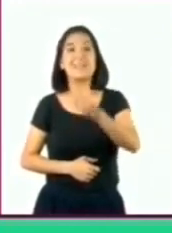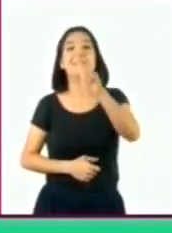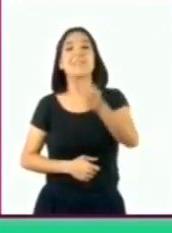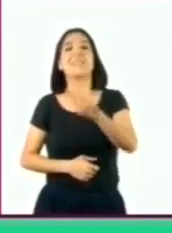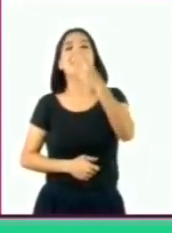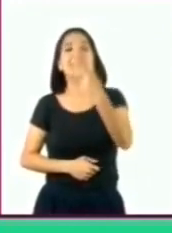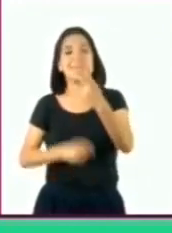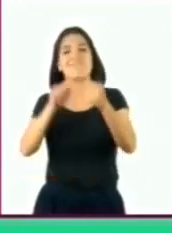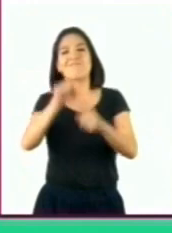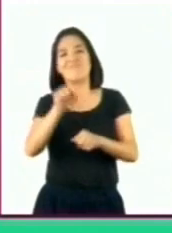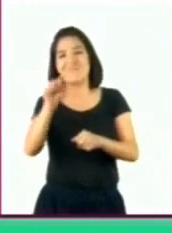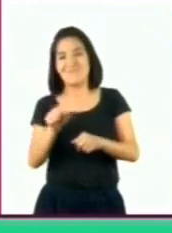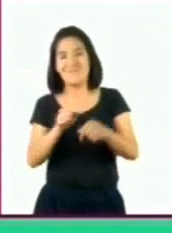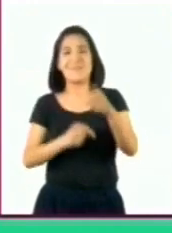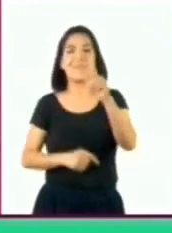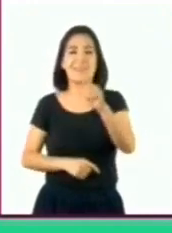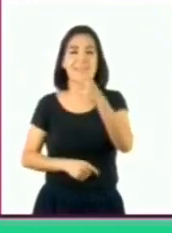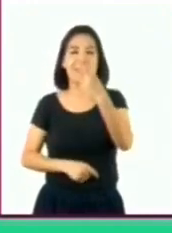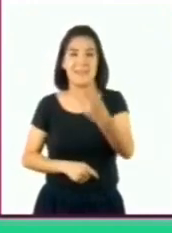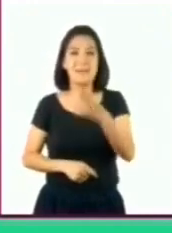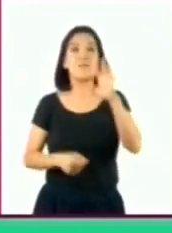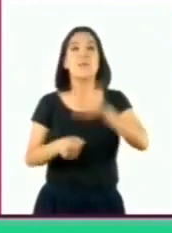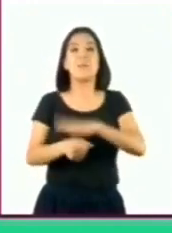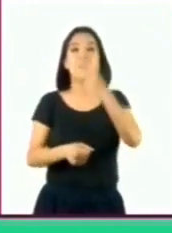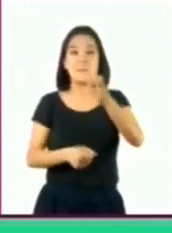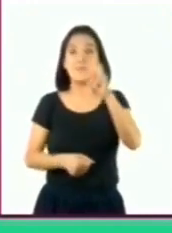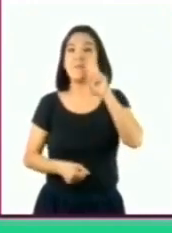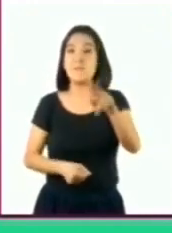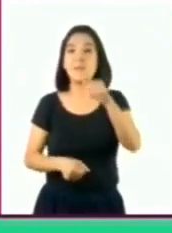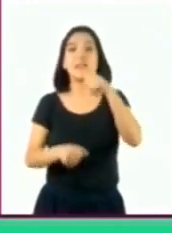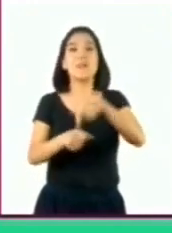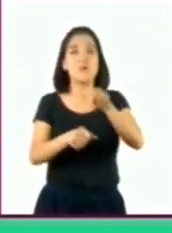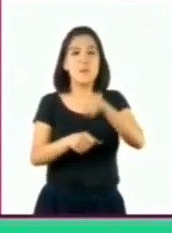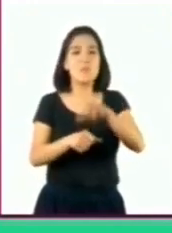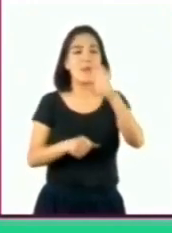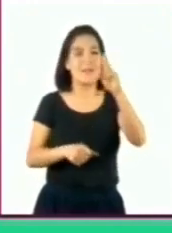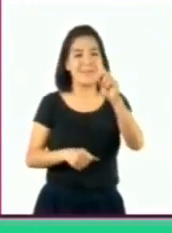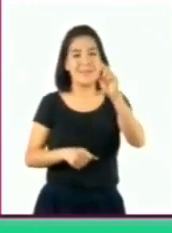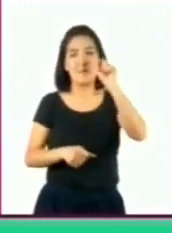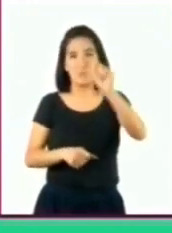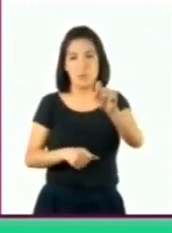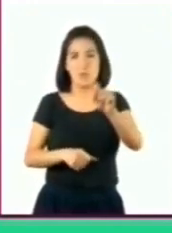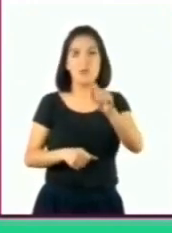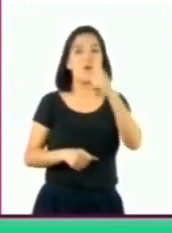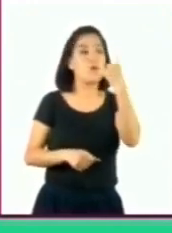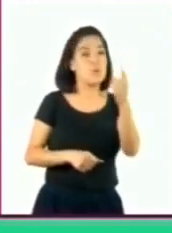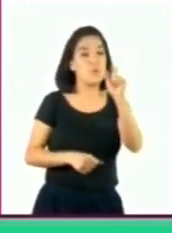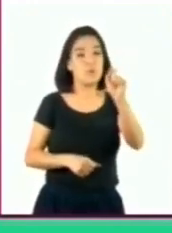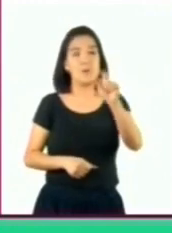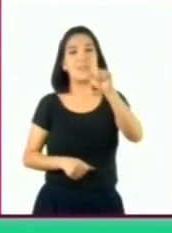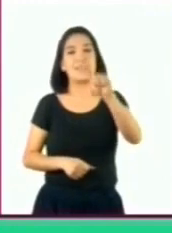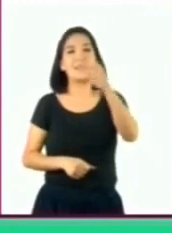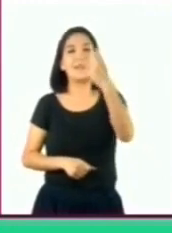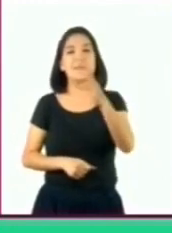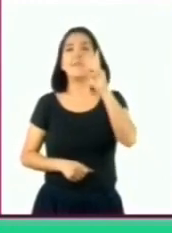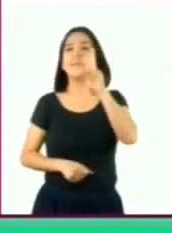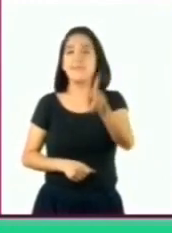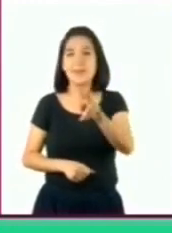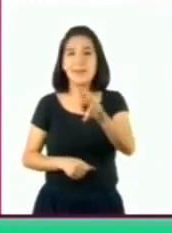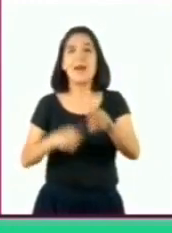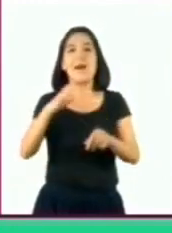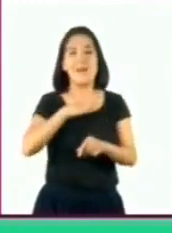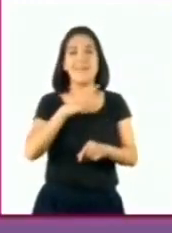73 centésimos. Por lo tanto, el número decimal 1.73 queda ubicado